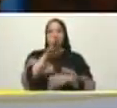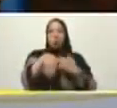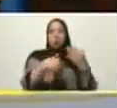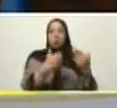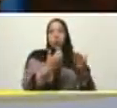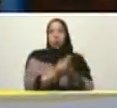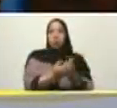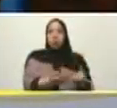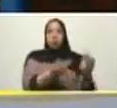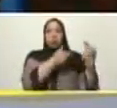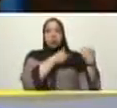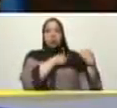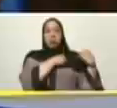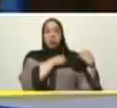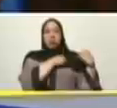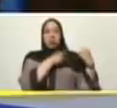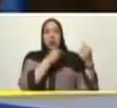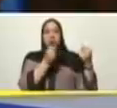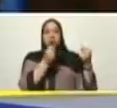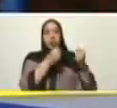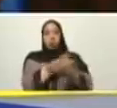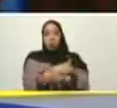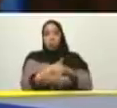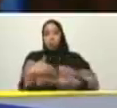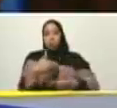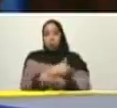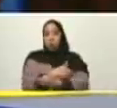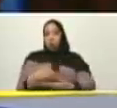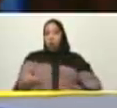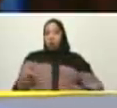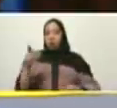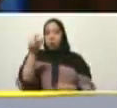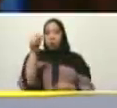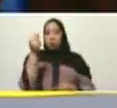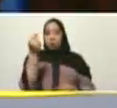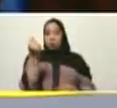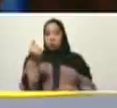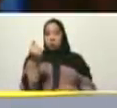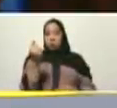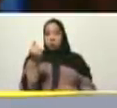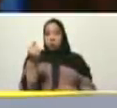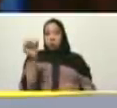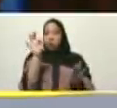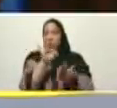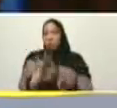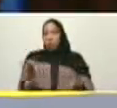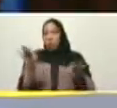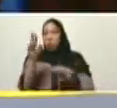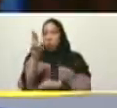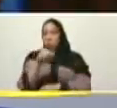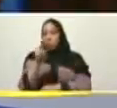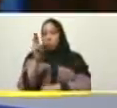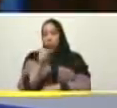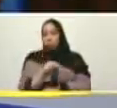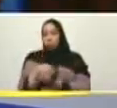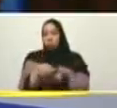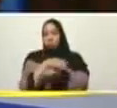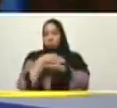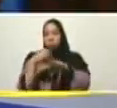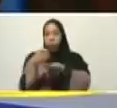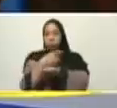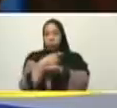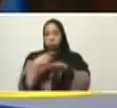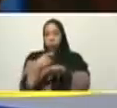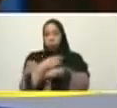élites de los multimillonarios donde jamás jamás se gobierna para atender